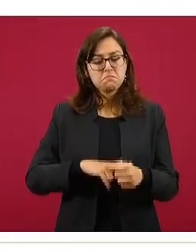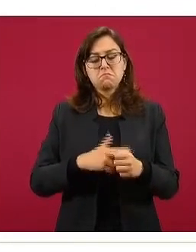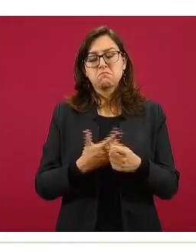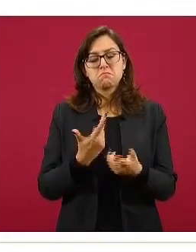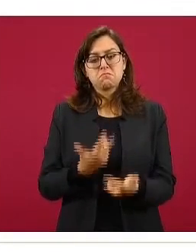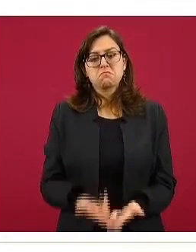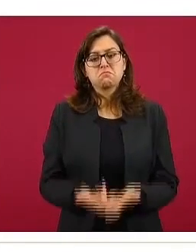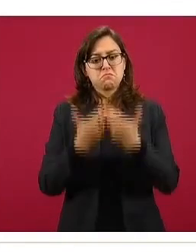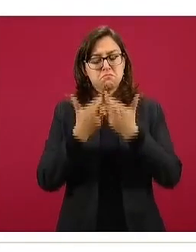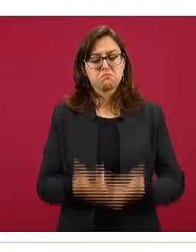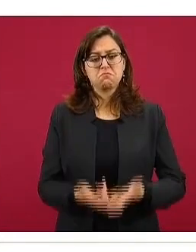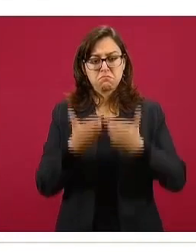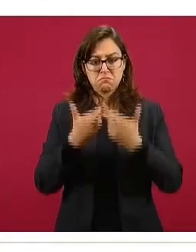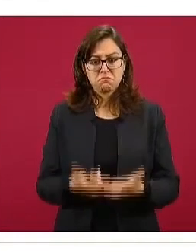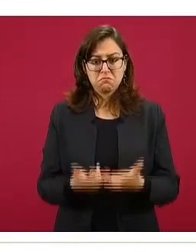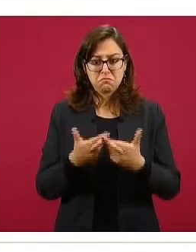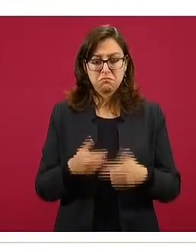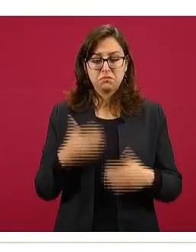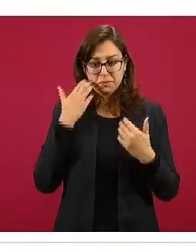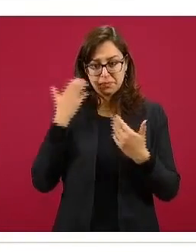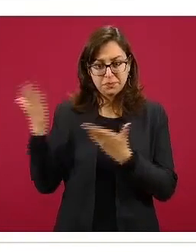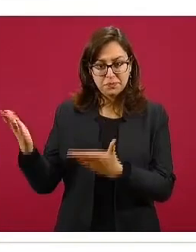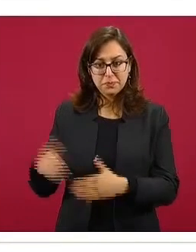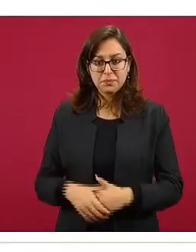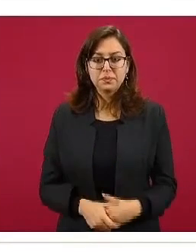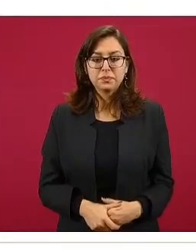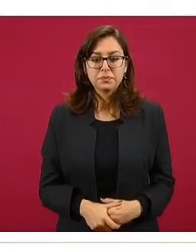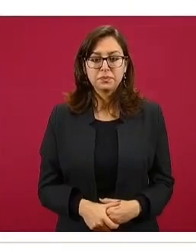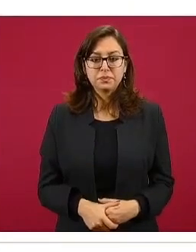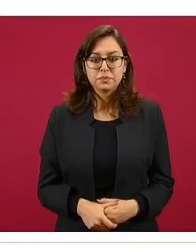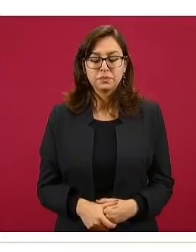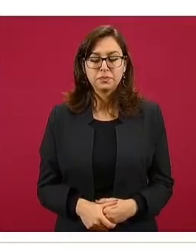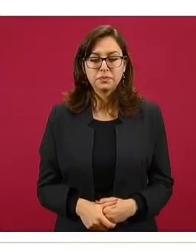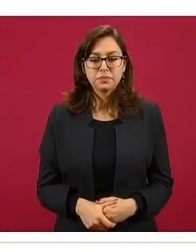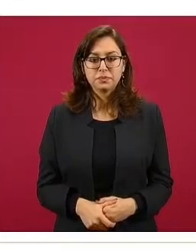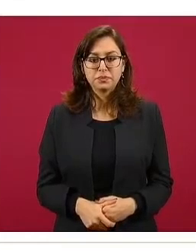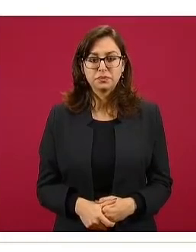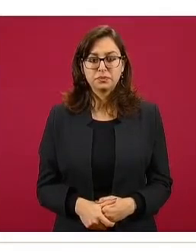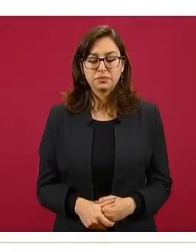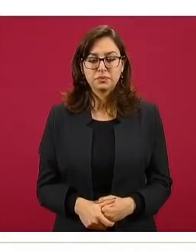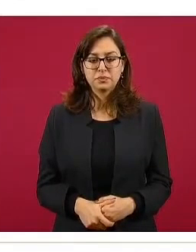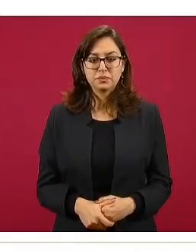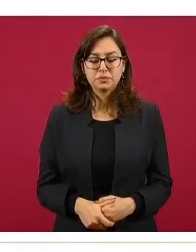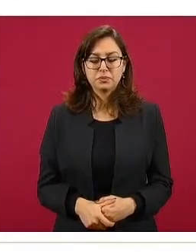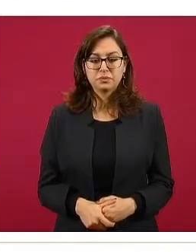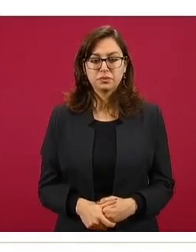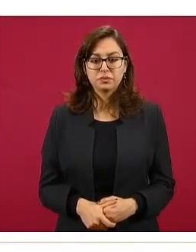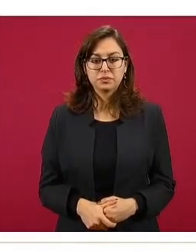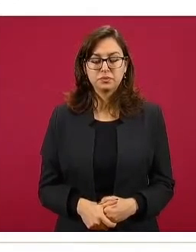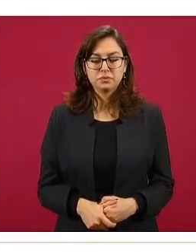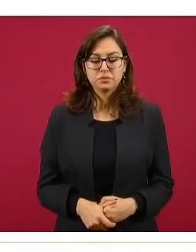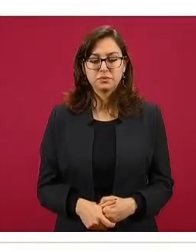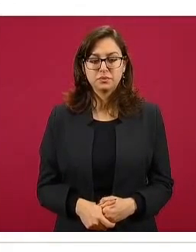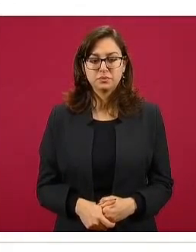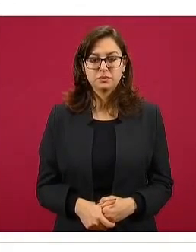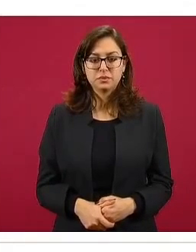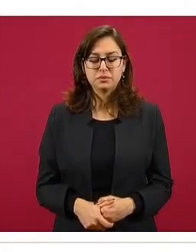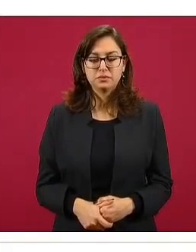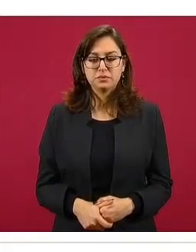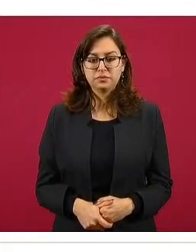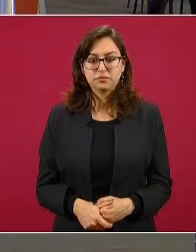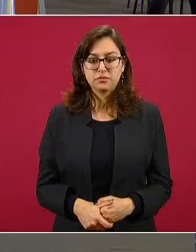respecto a COVID, sus hospitales. Por supuesto, han sido incorporados ya a la normalidad de atención de otros